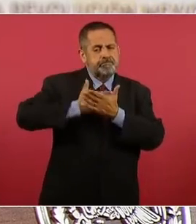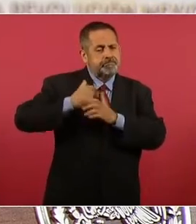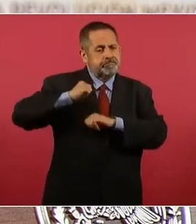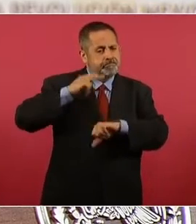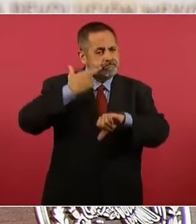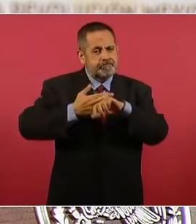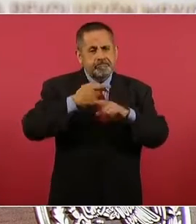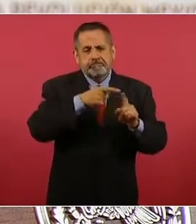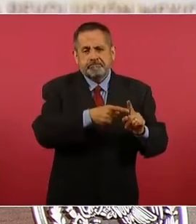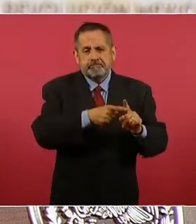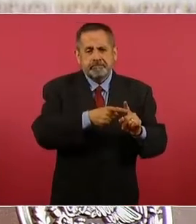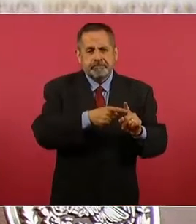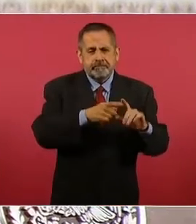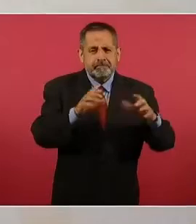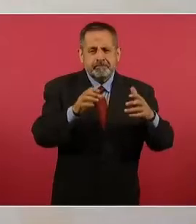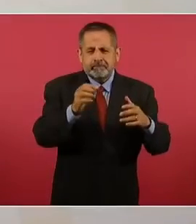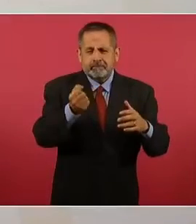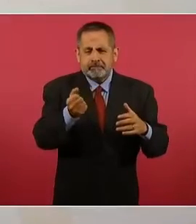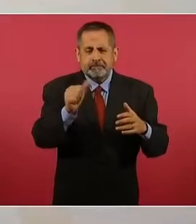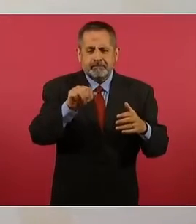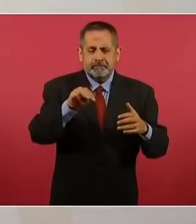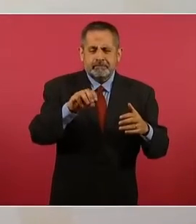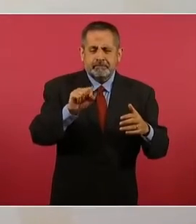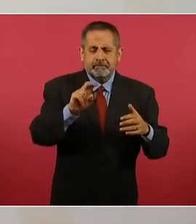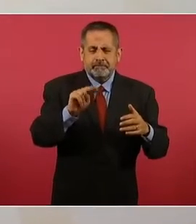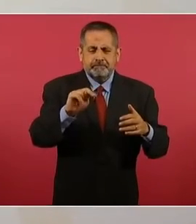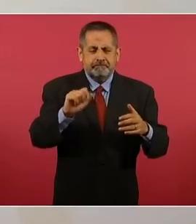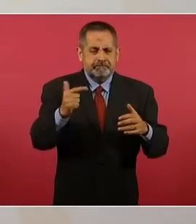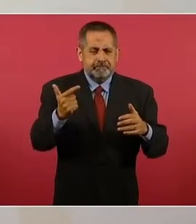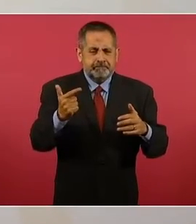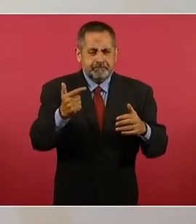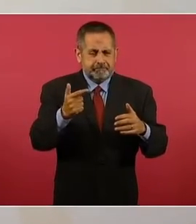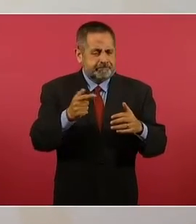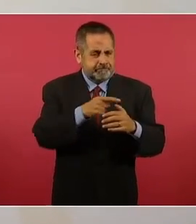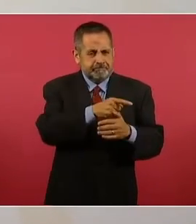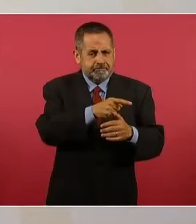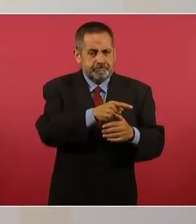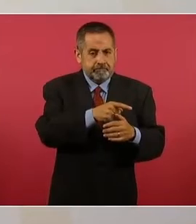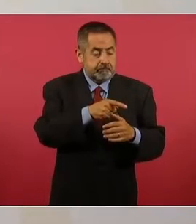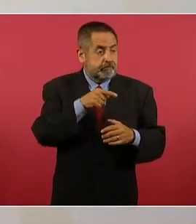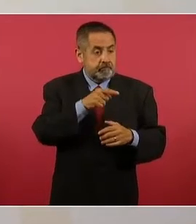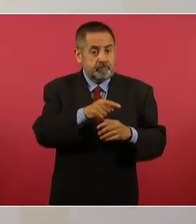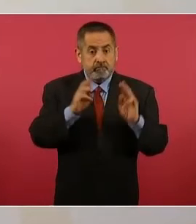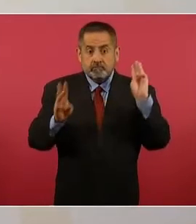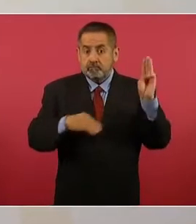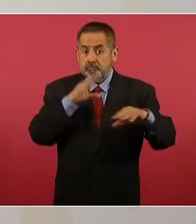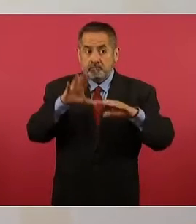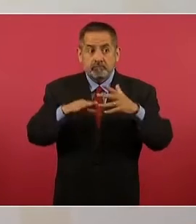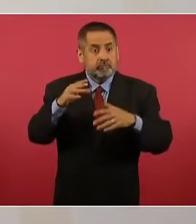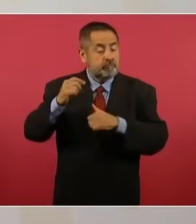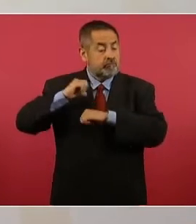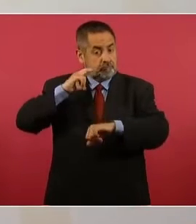de Samsung a nivel mundial